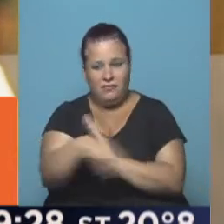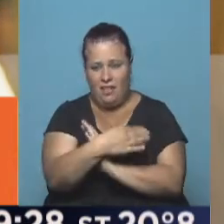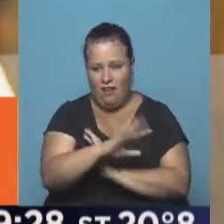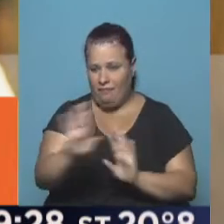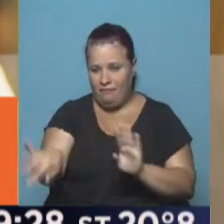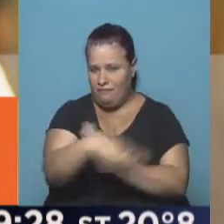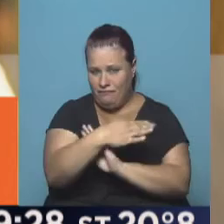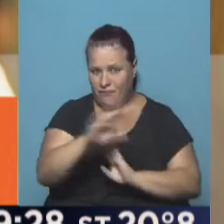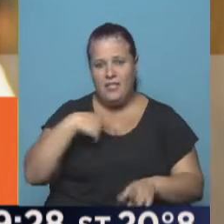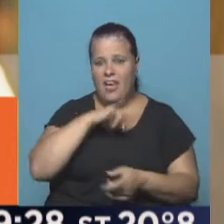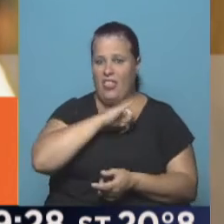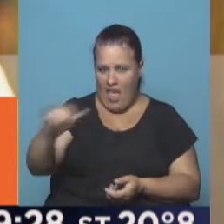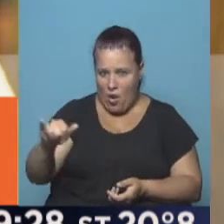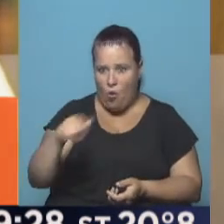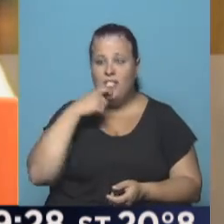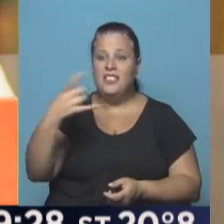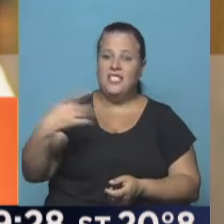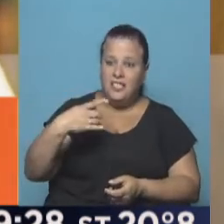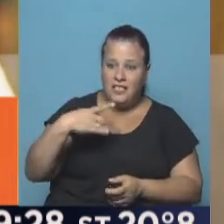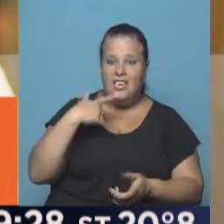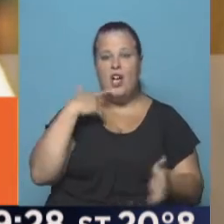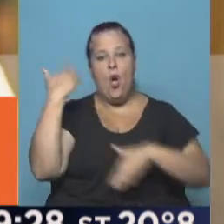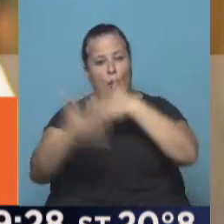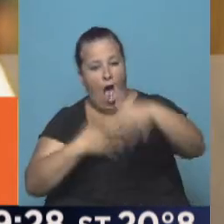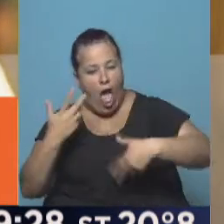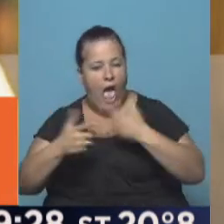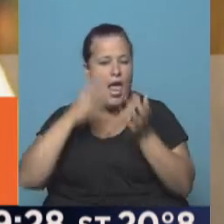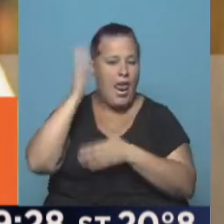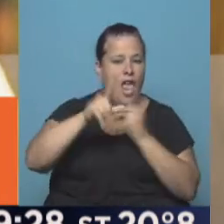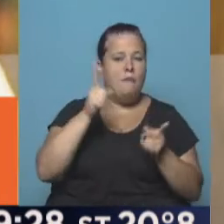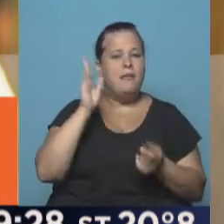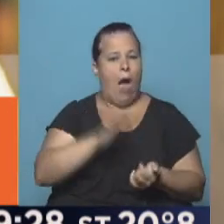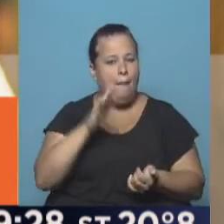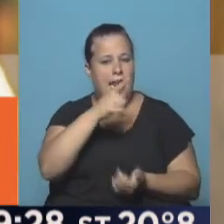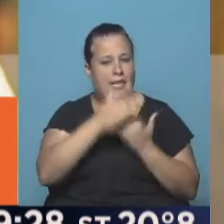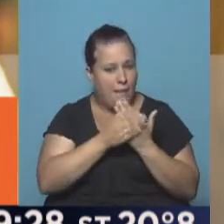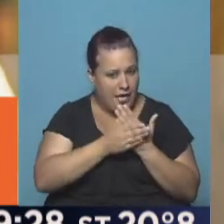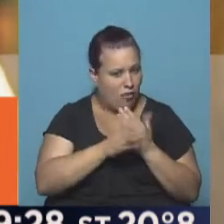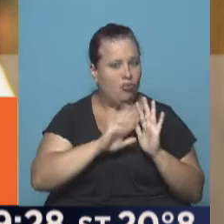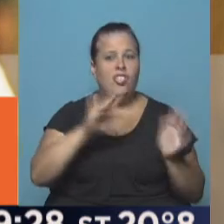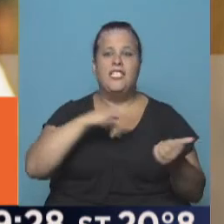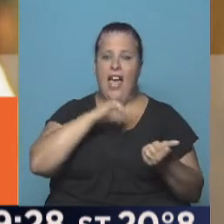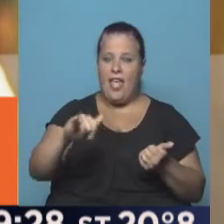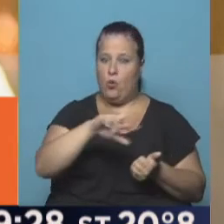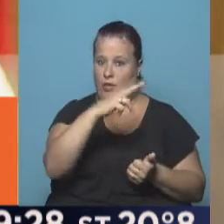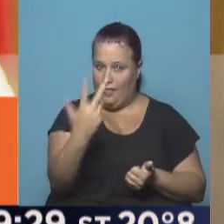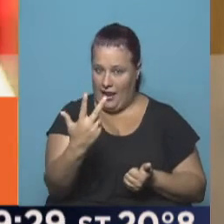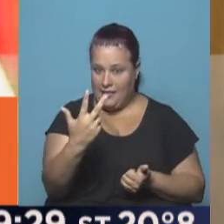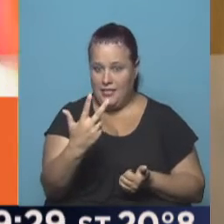Se va a tener que ir y lo vamos a denunciar si ese boicot supone un acto violento como las amenazas al ministro. Ya denunciamos a los tres